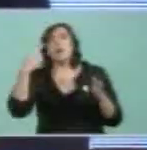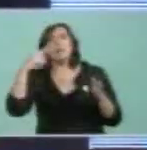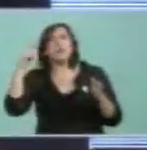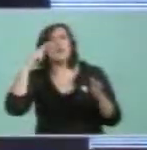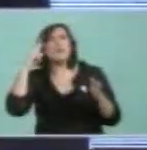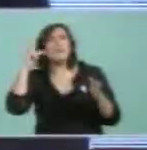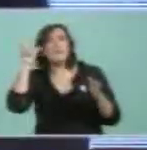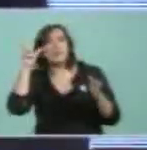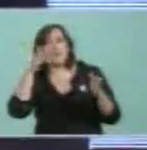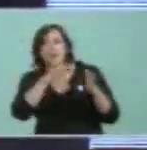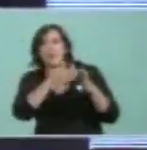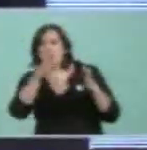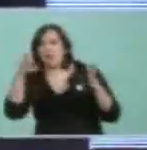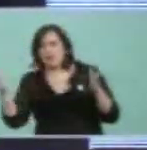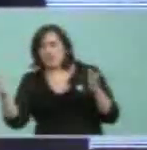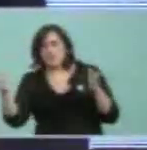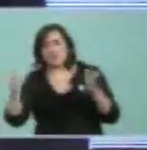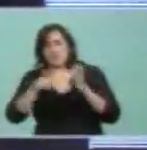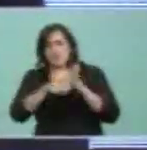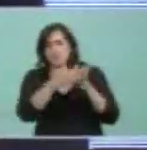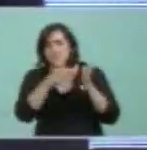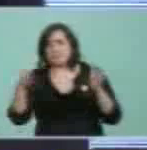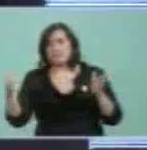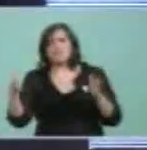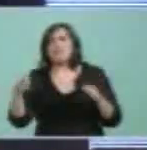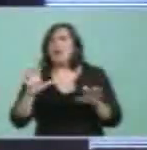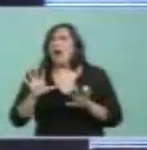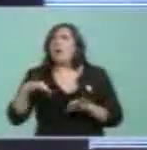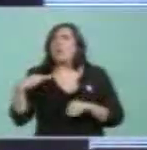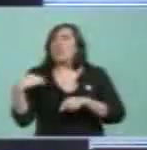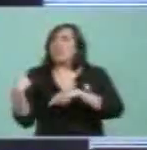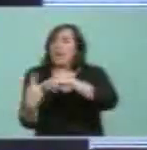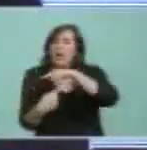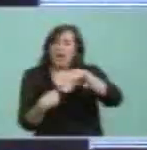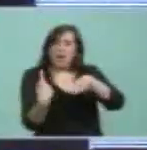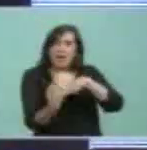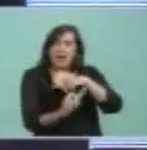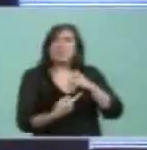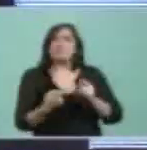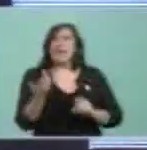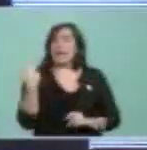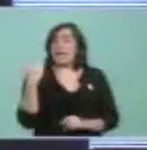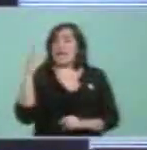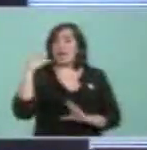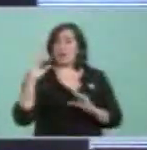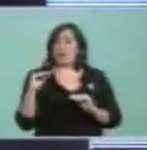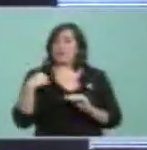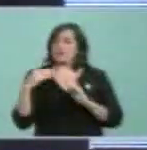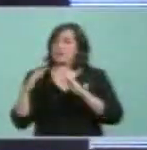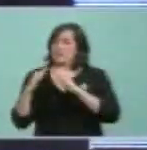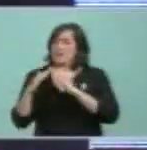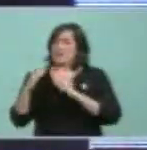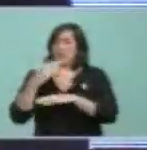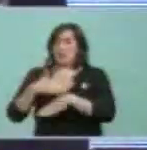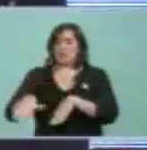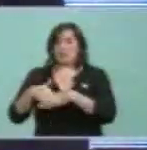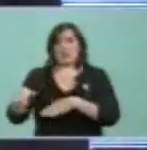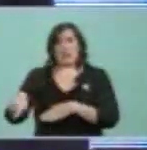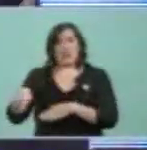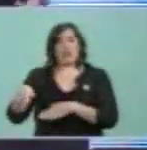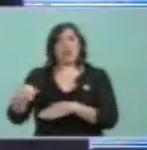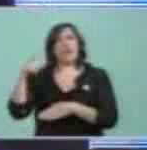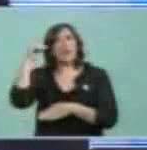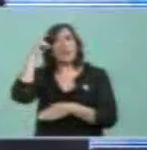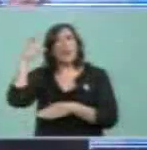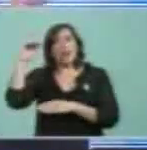la vida y la historia, porque ayer cuando pasaba las 10 de la noche salía de la Casa de Gobierno, luego de